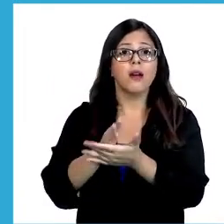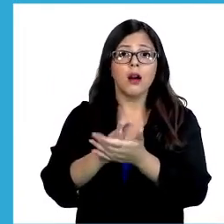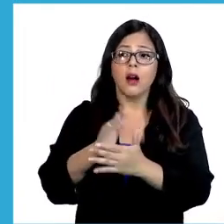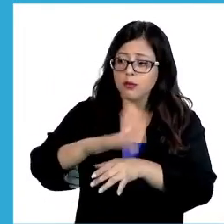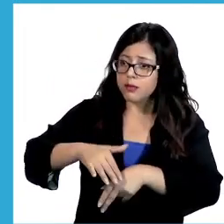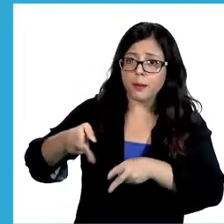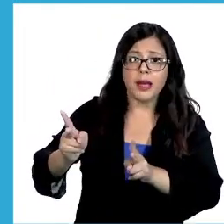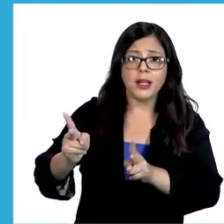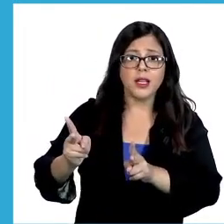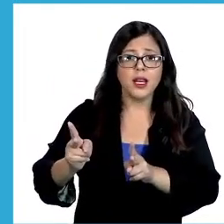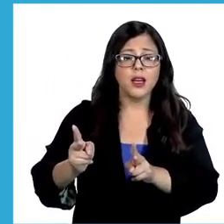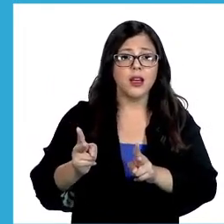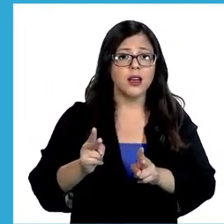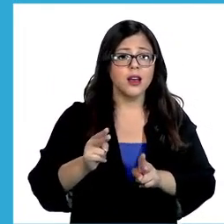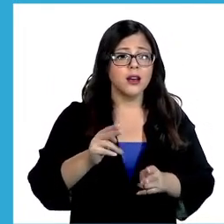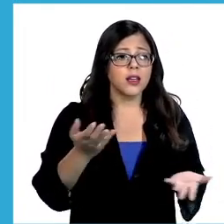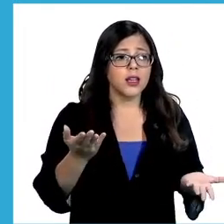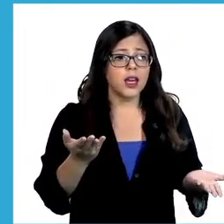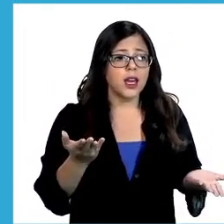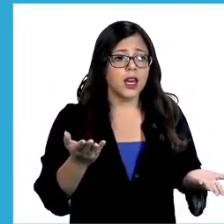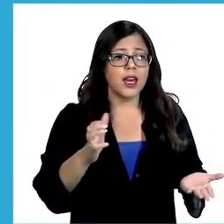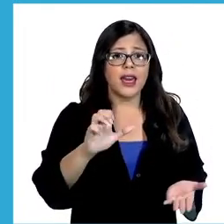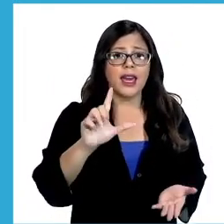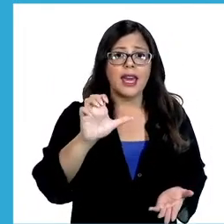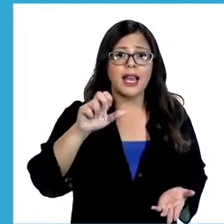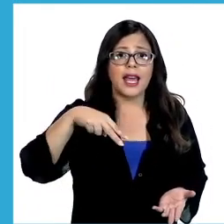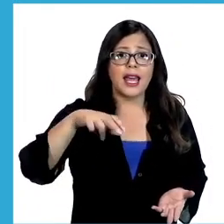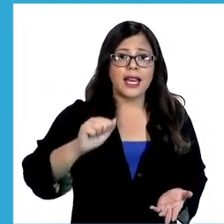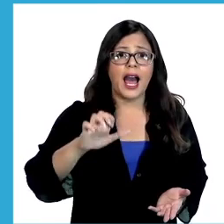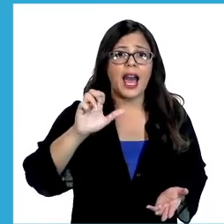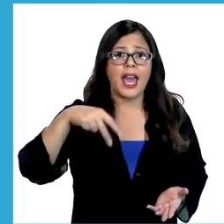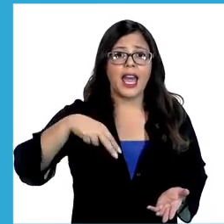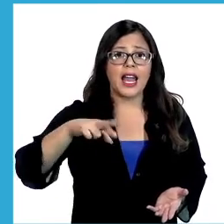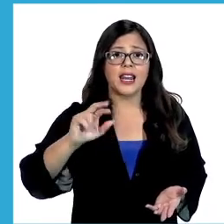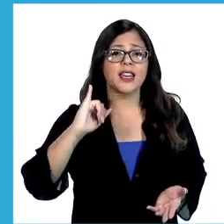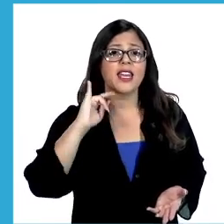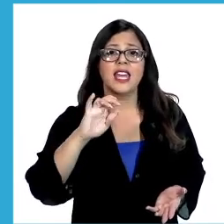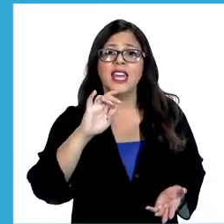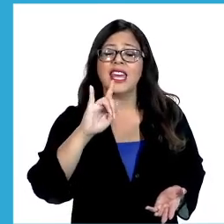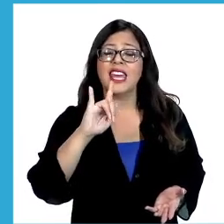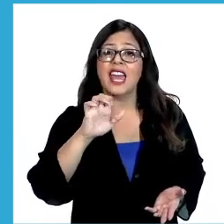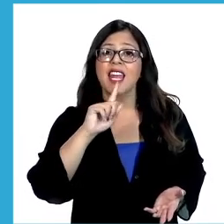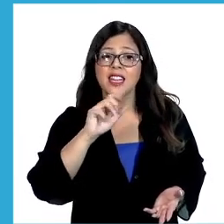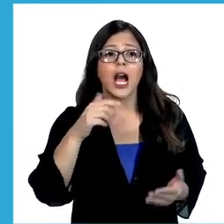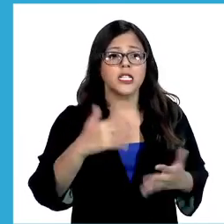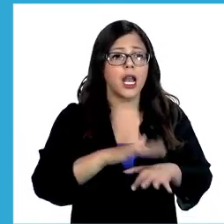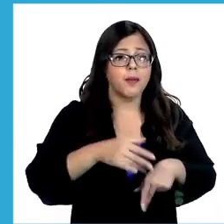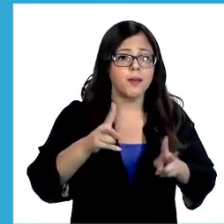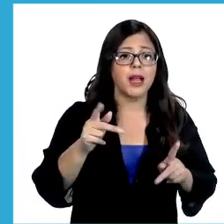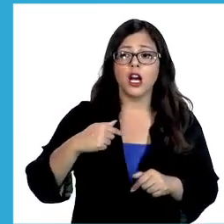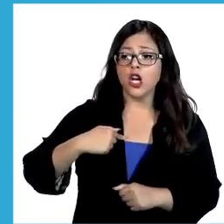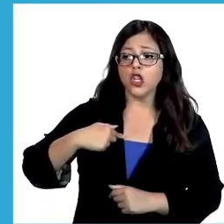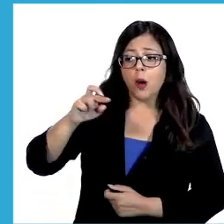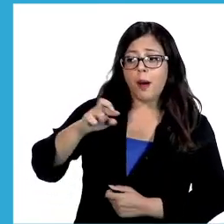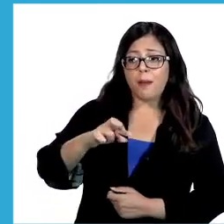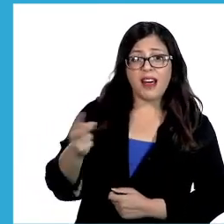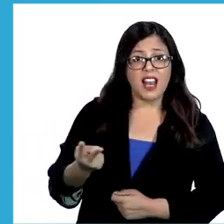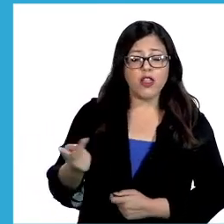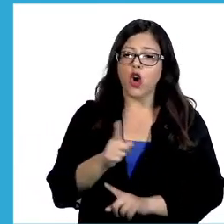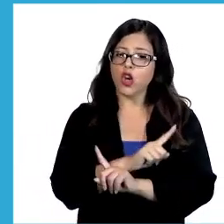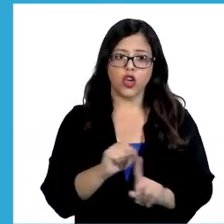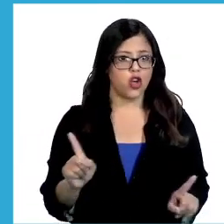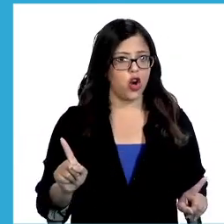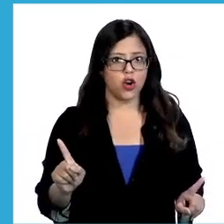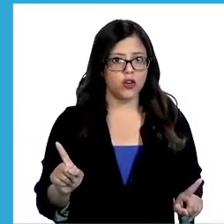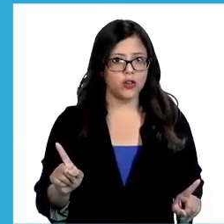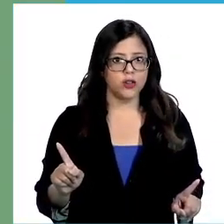compañeras de escuela las dejaban. Elena y Enriqueta tienen y sus papás las dejan. Yo no soy el papá de Elena ni de